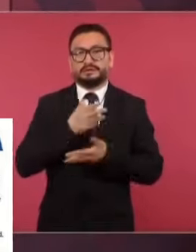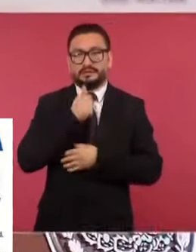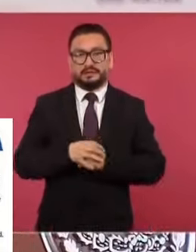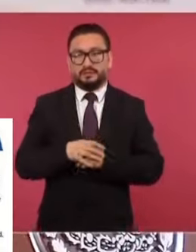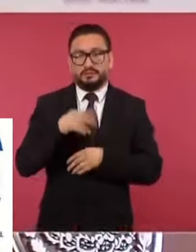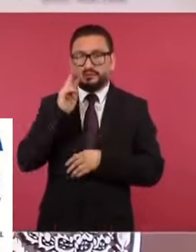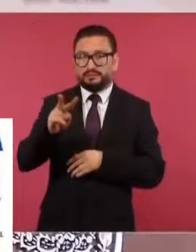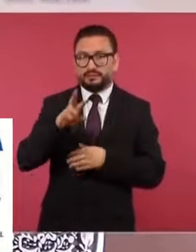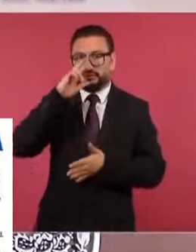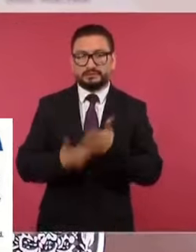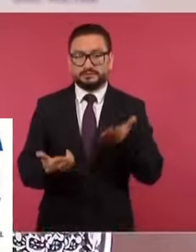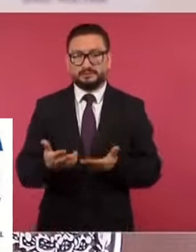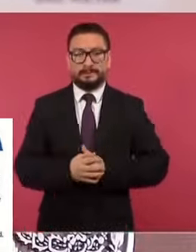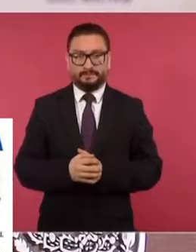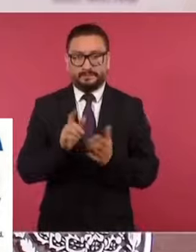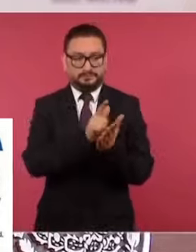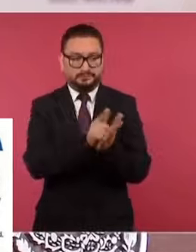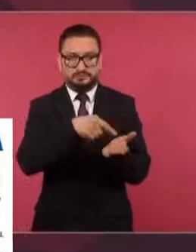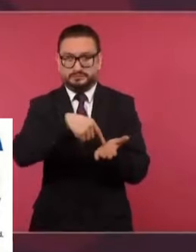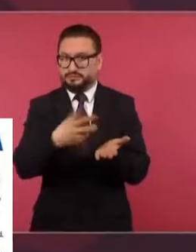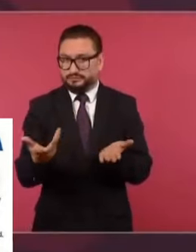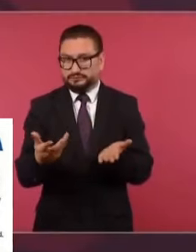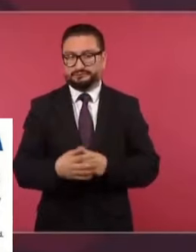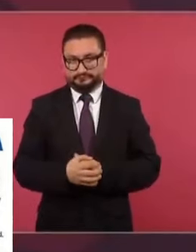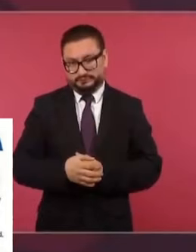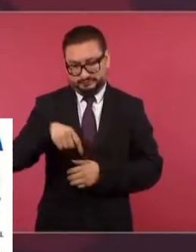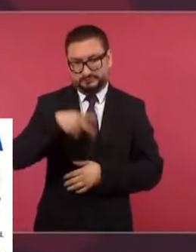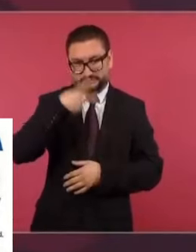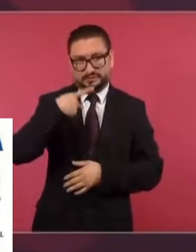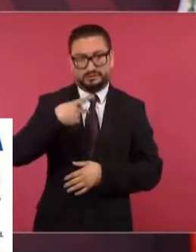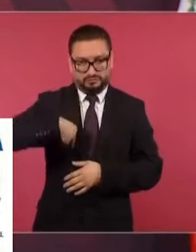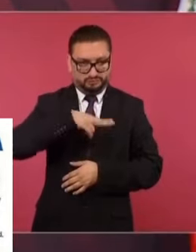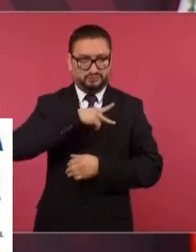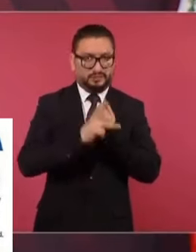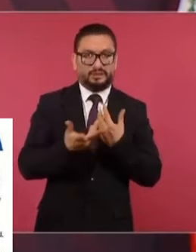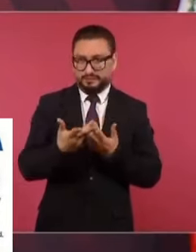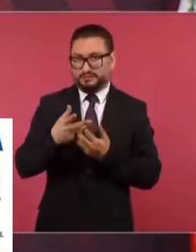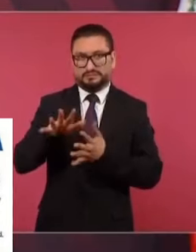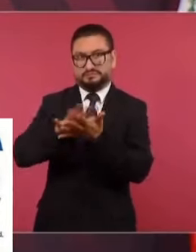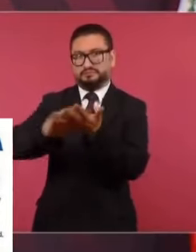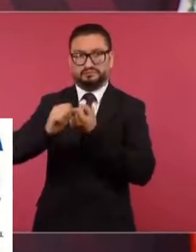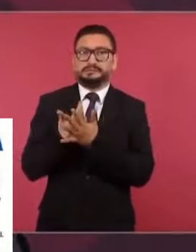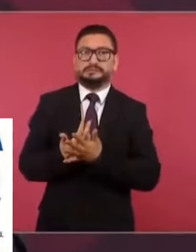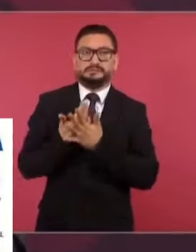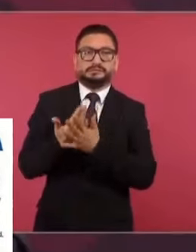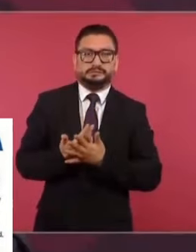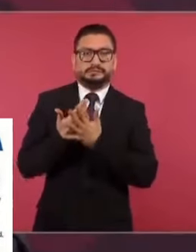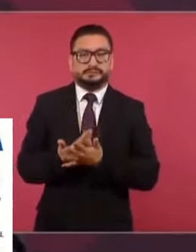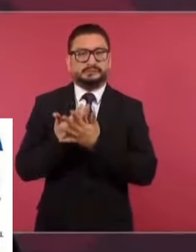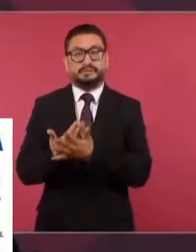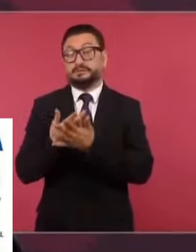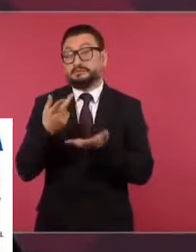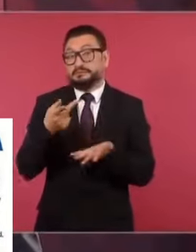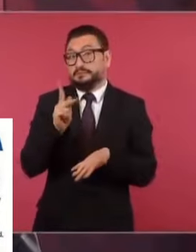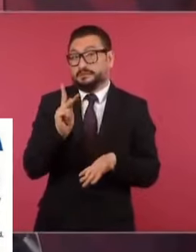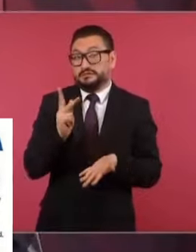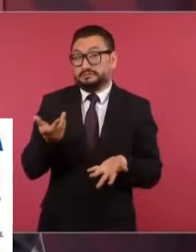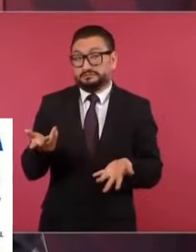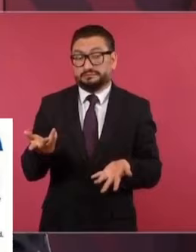cuando se está violando la ley en nuestro país y se está destruyendo nuestro territorio. Pero,